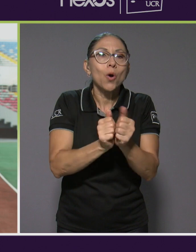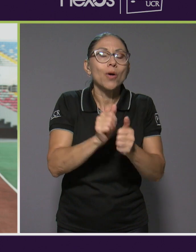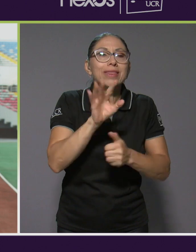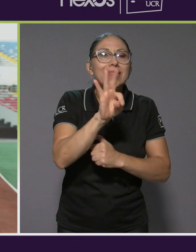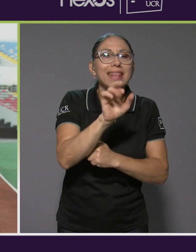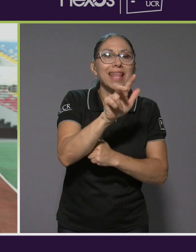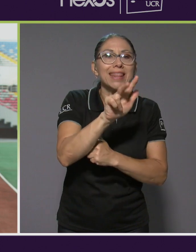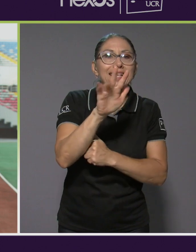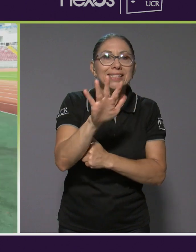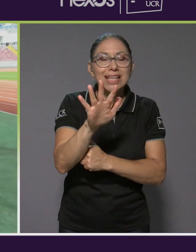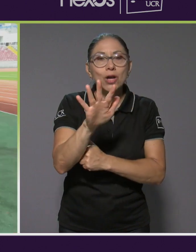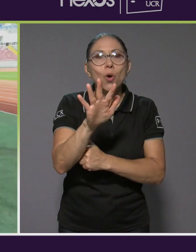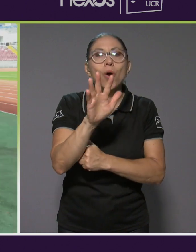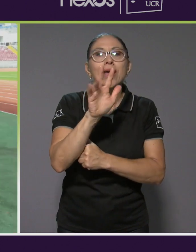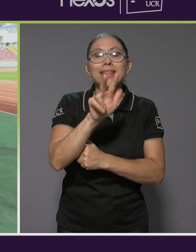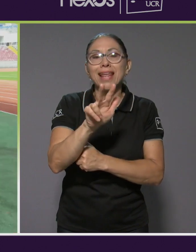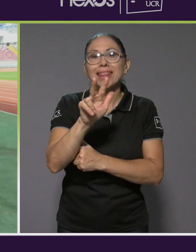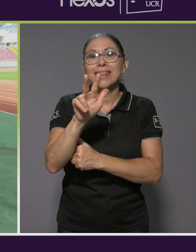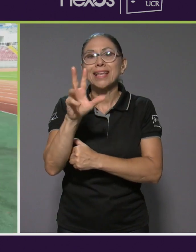y T37. Yo soy T38.